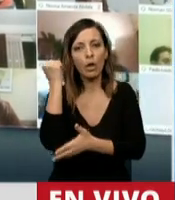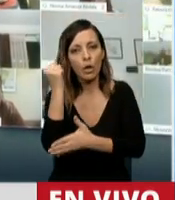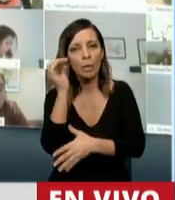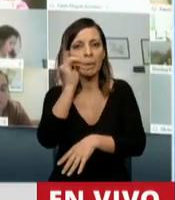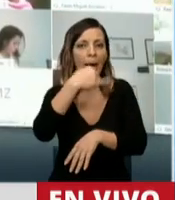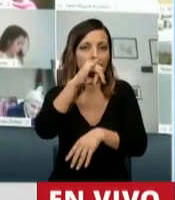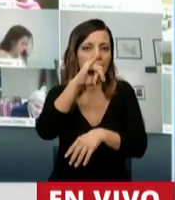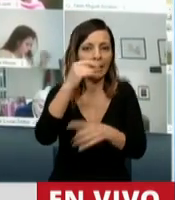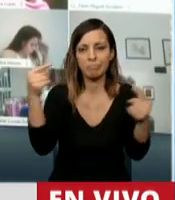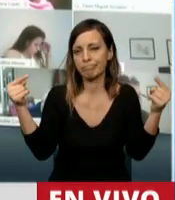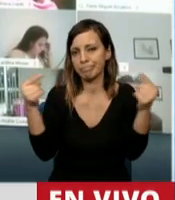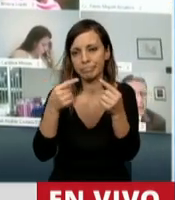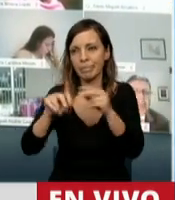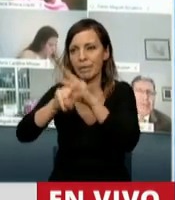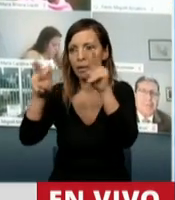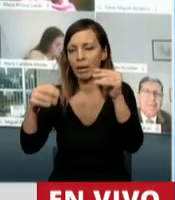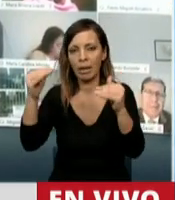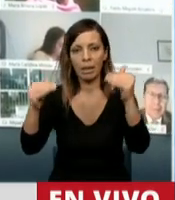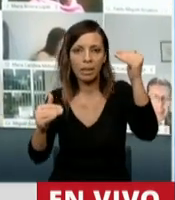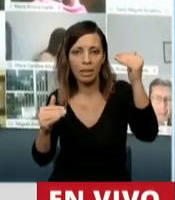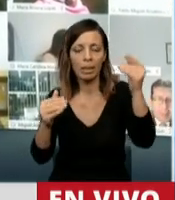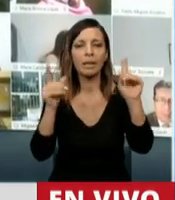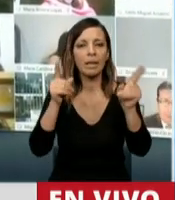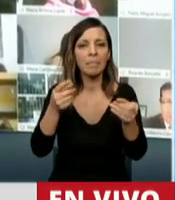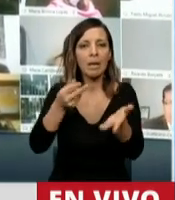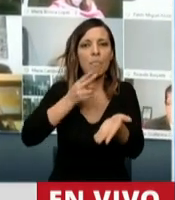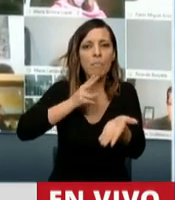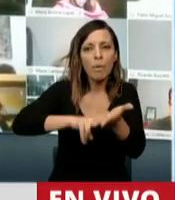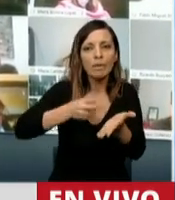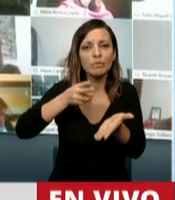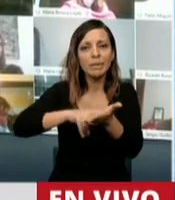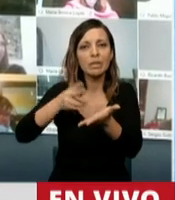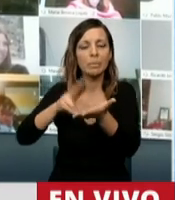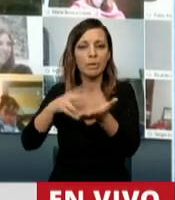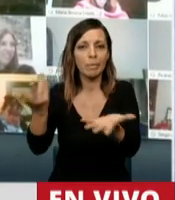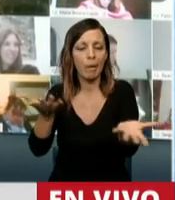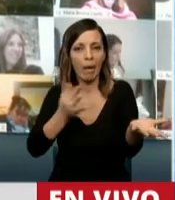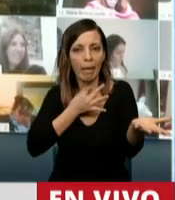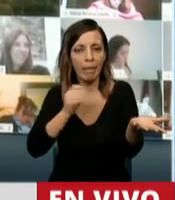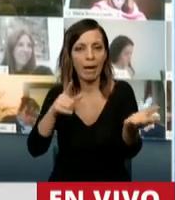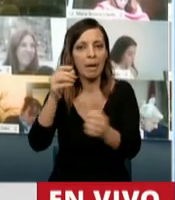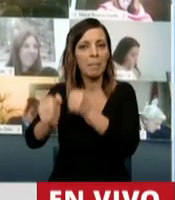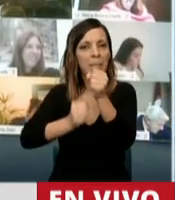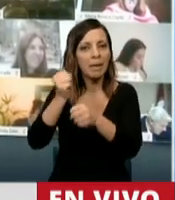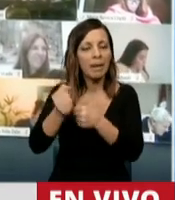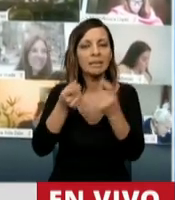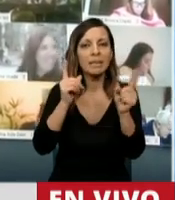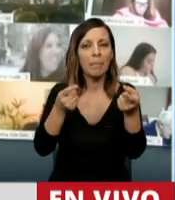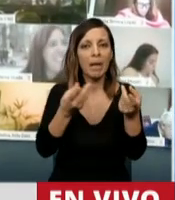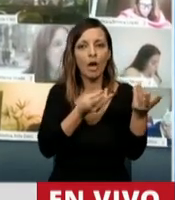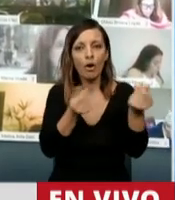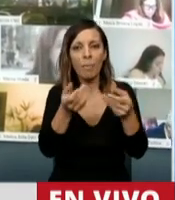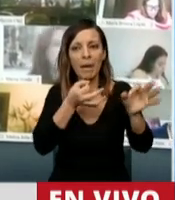incompatibles con la inversión productiva, de política energética y tarifaria que impactó en el lleno del costo de las empresas, de caída del salario real y del consumo y la